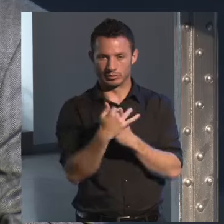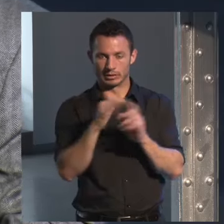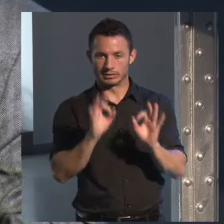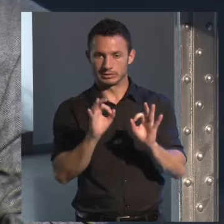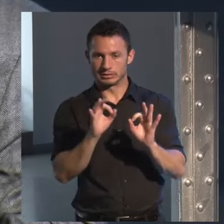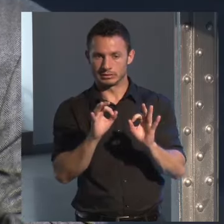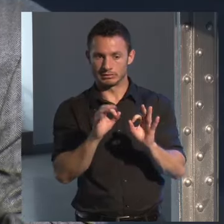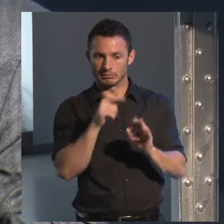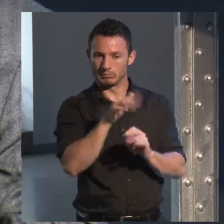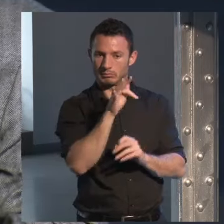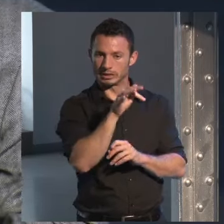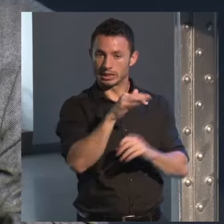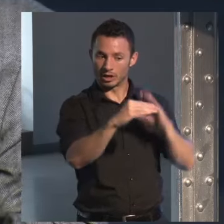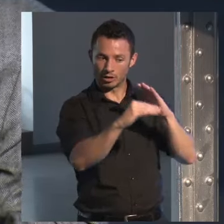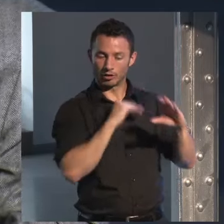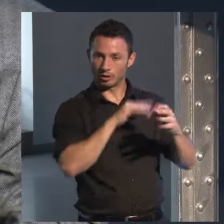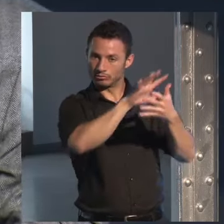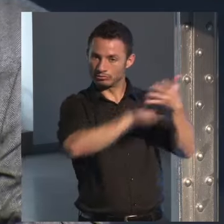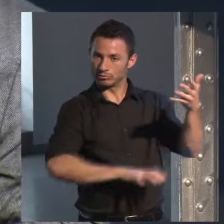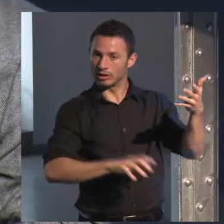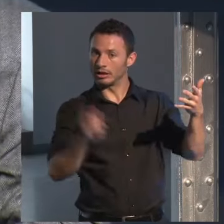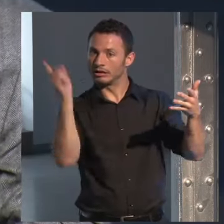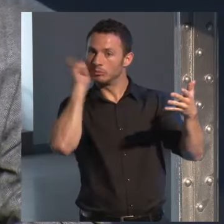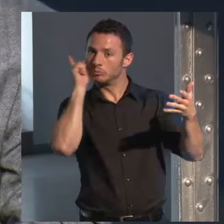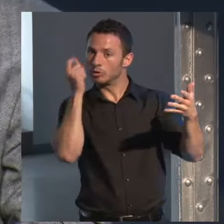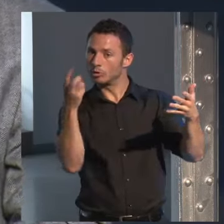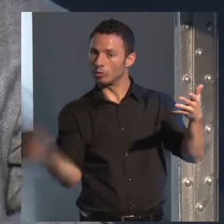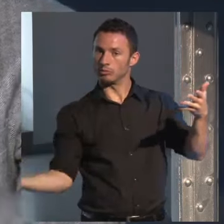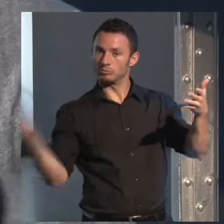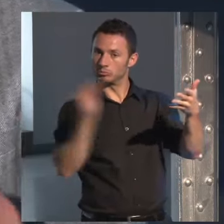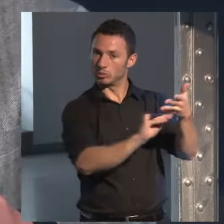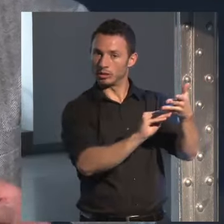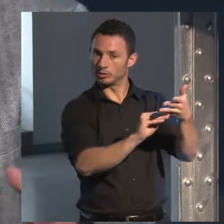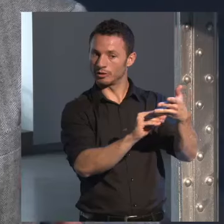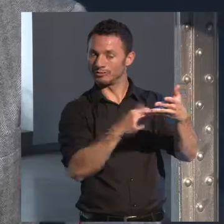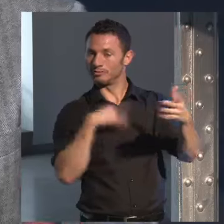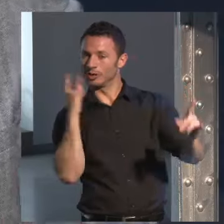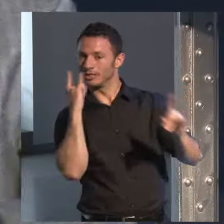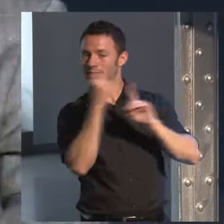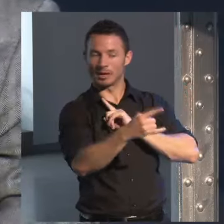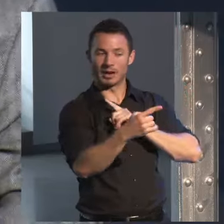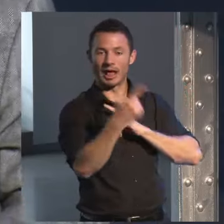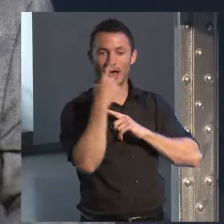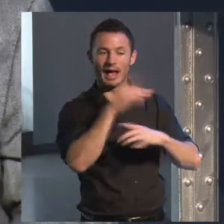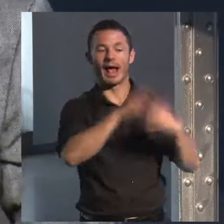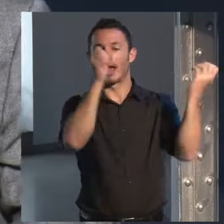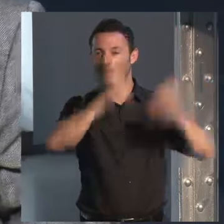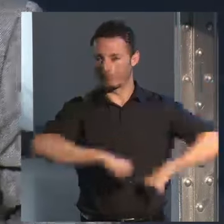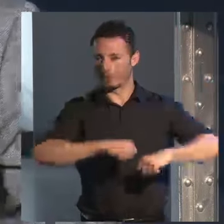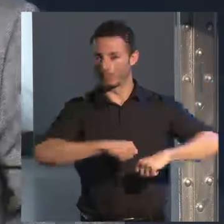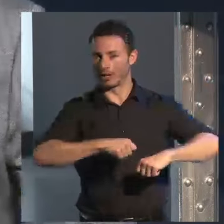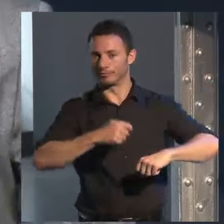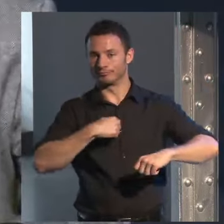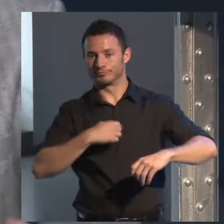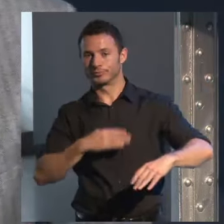ponían el teléfono al cual los podías llamar para ponerte de acuerdo en qué momento tú ir con un